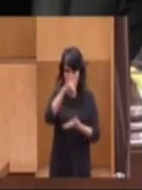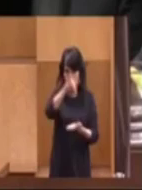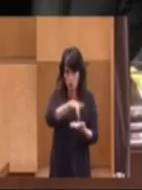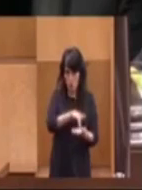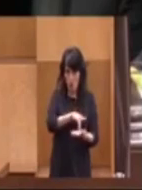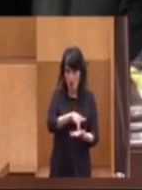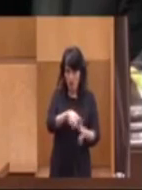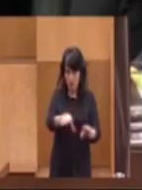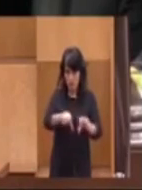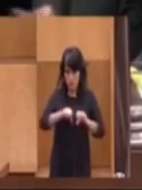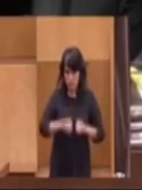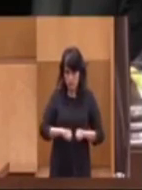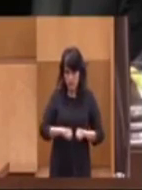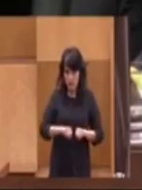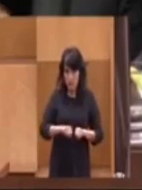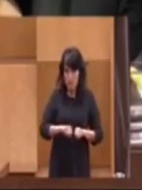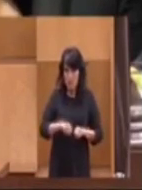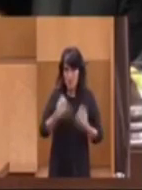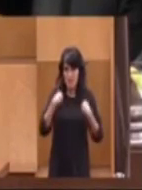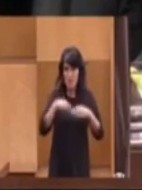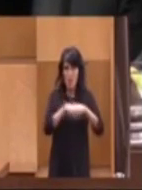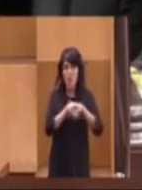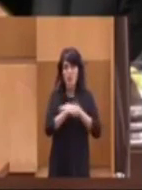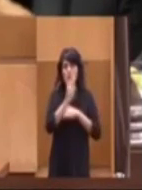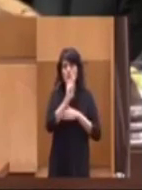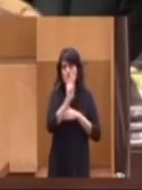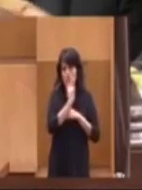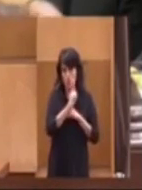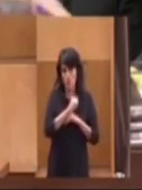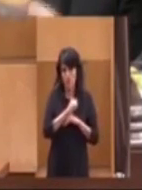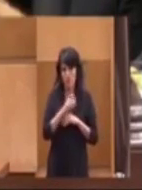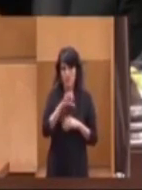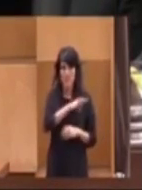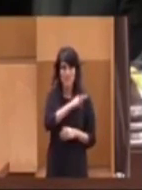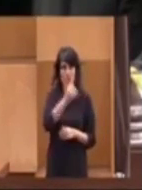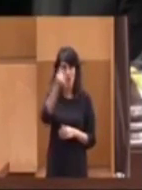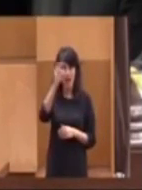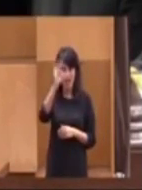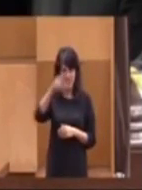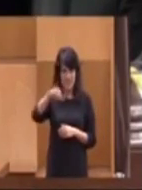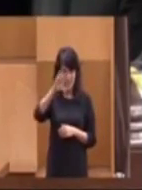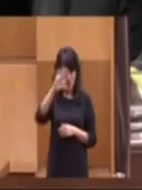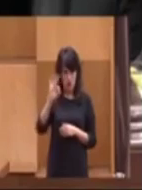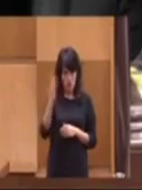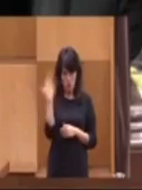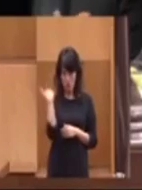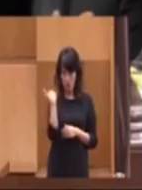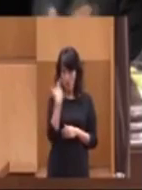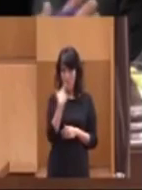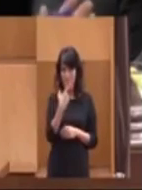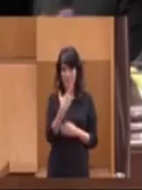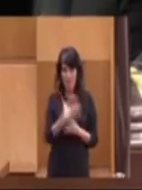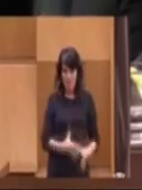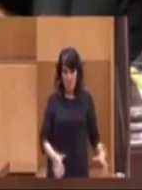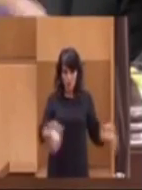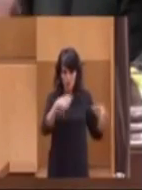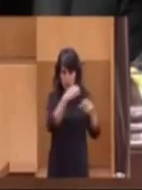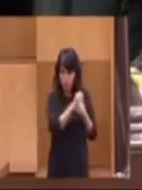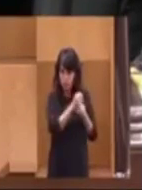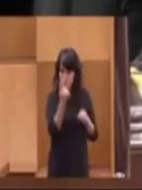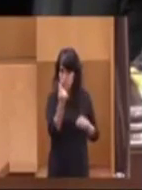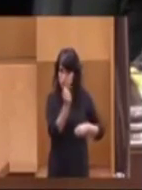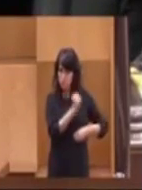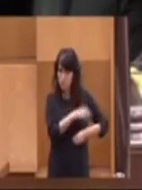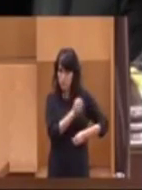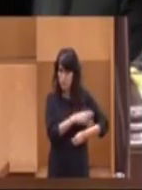estos pilares. Y decía el señor Asensio hace un rato esa hucha que había, ¿verdad?,